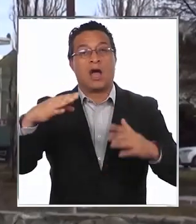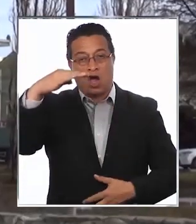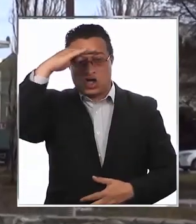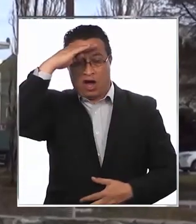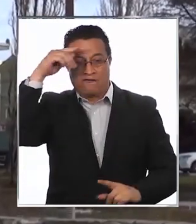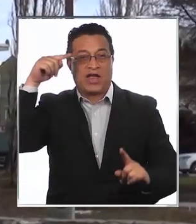en su localidad.